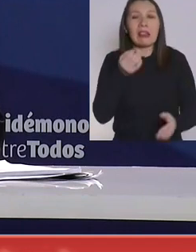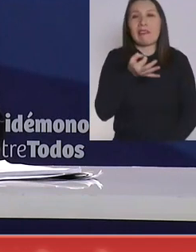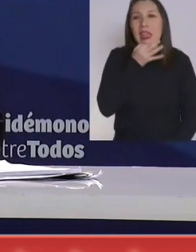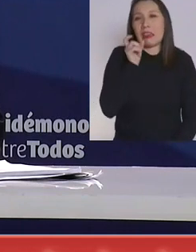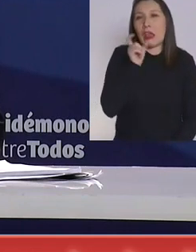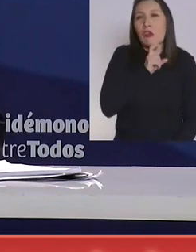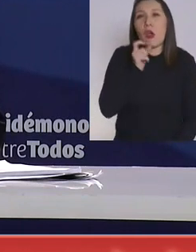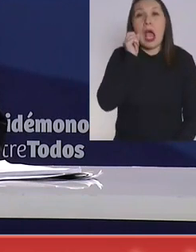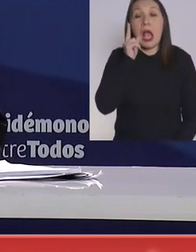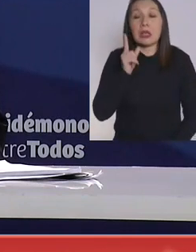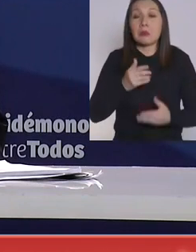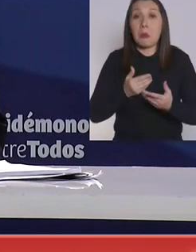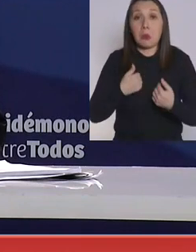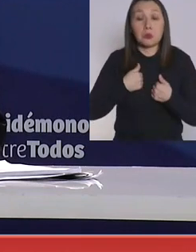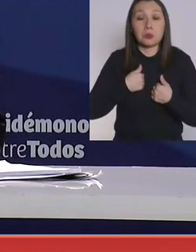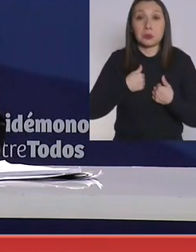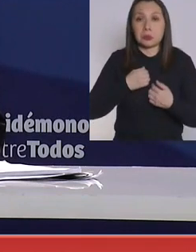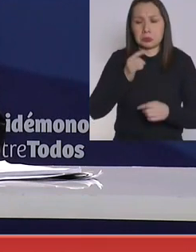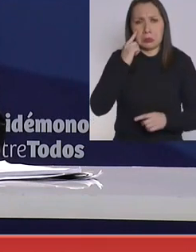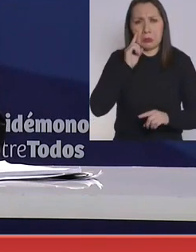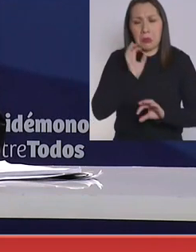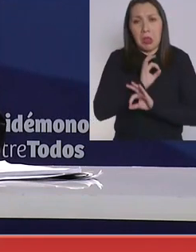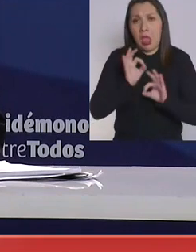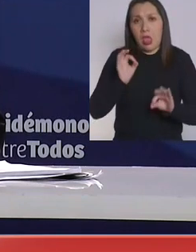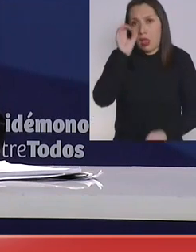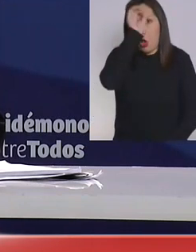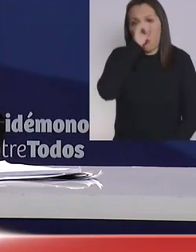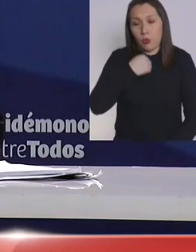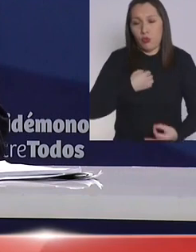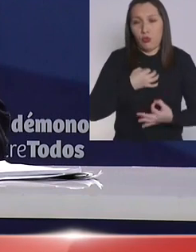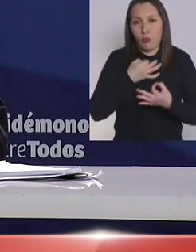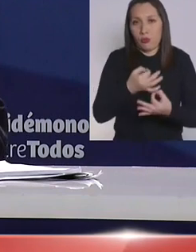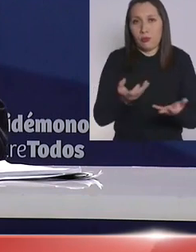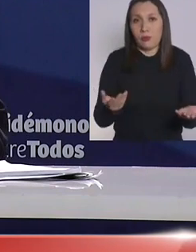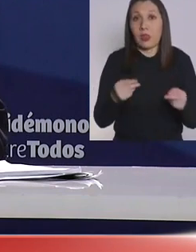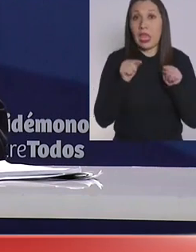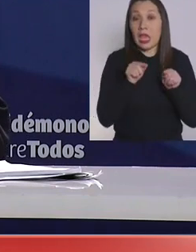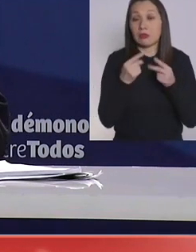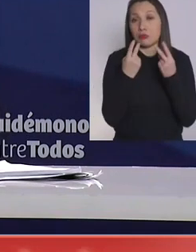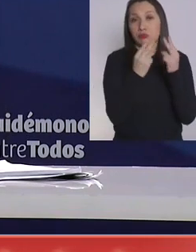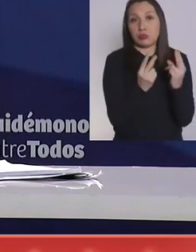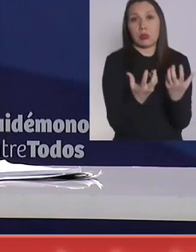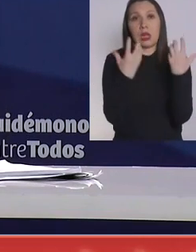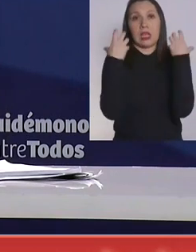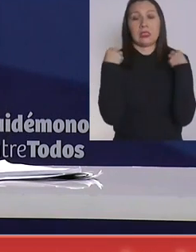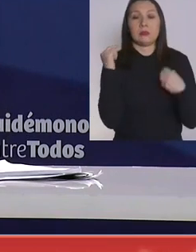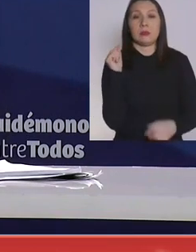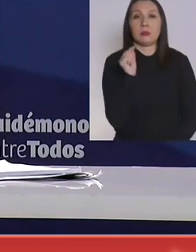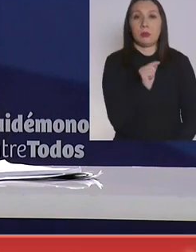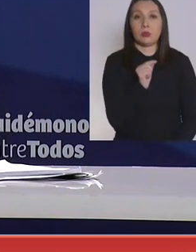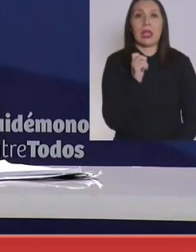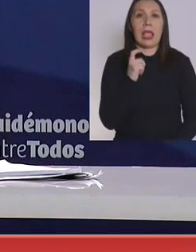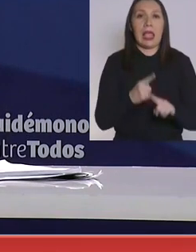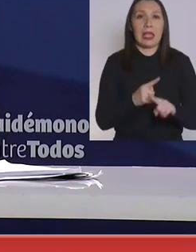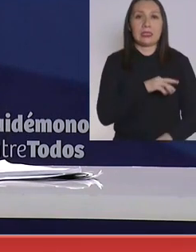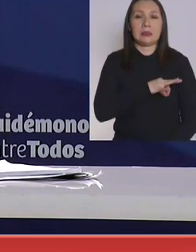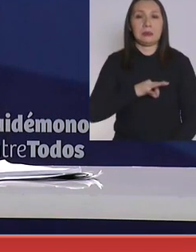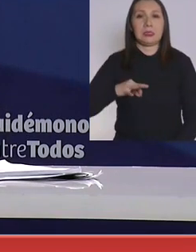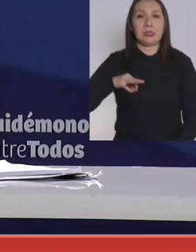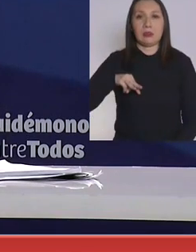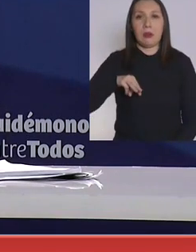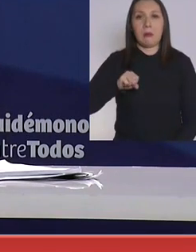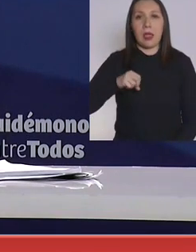rojo, azul o como se llame, yo no tengo nada que decir porque obviamente eso le corresponde al exministro